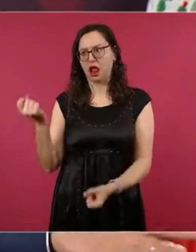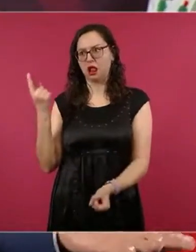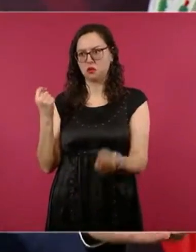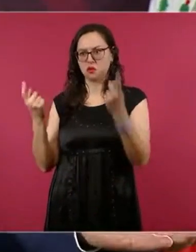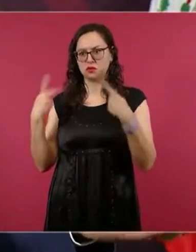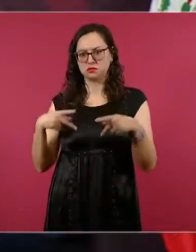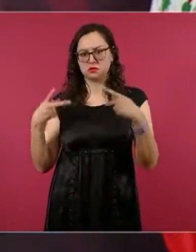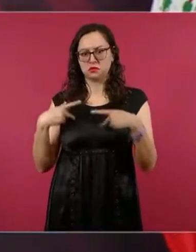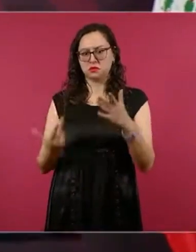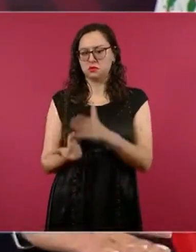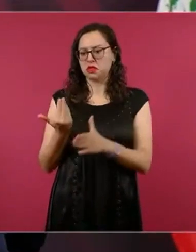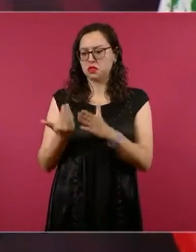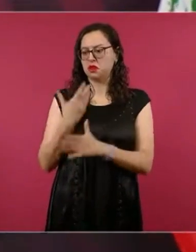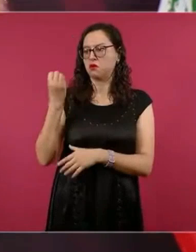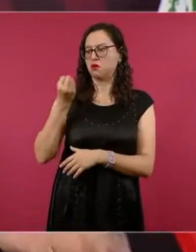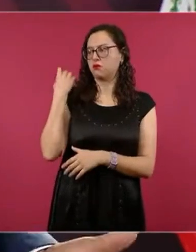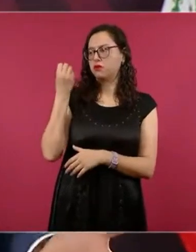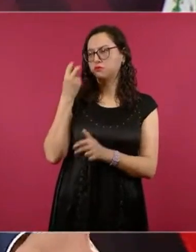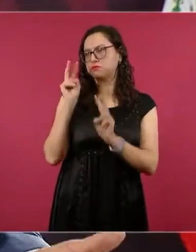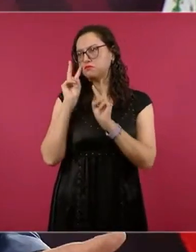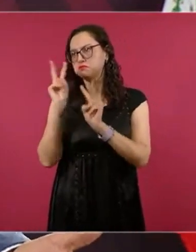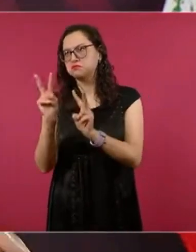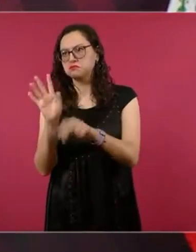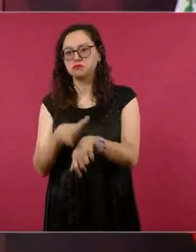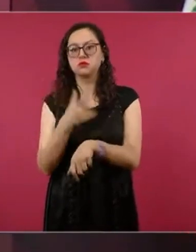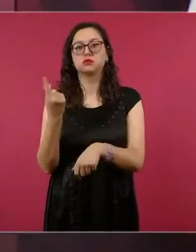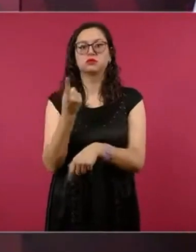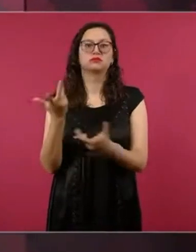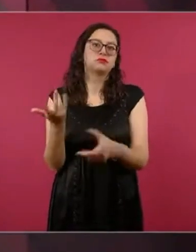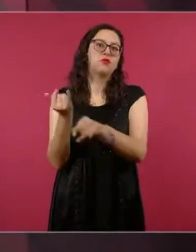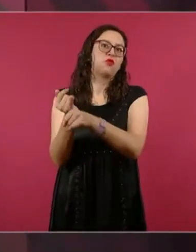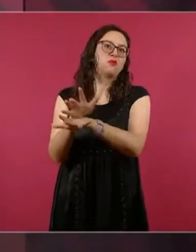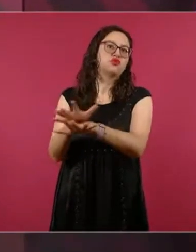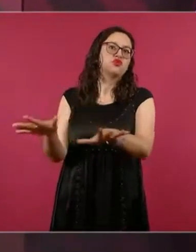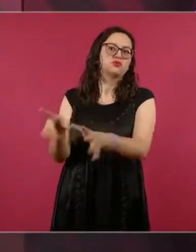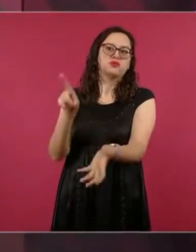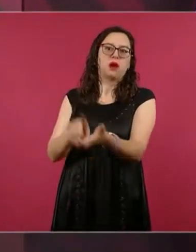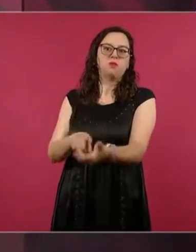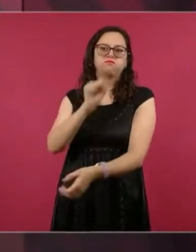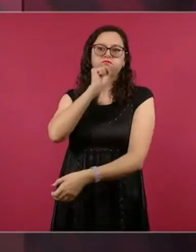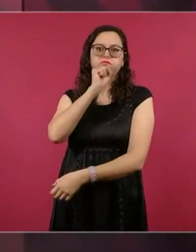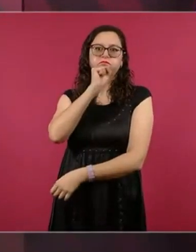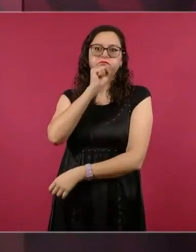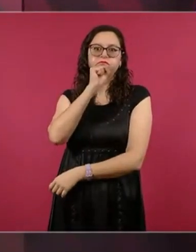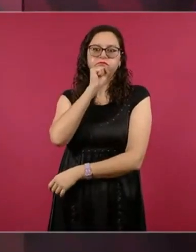sencillamente porque aquí se dan a conocer cosas